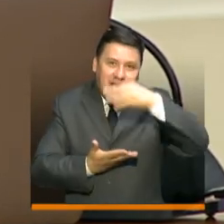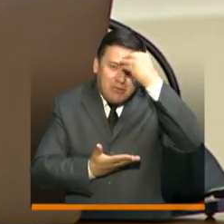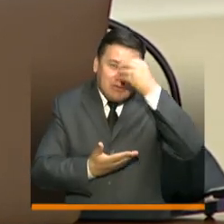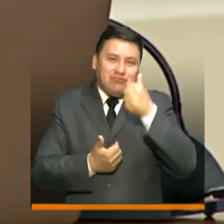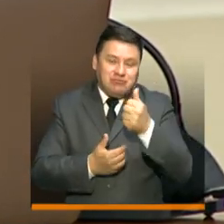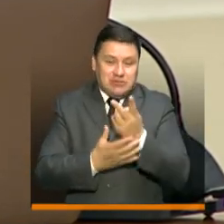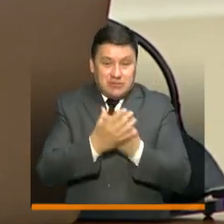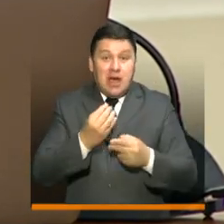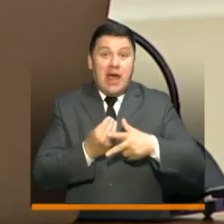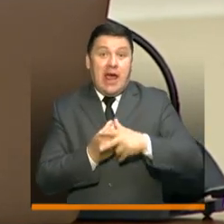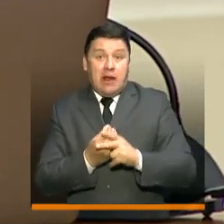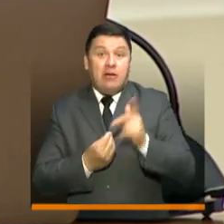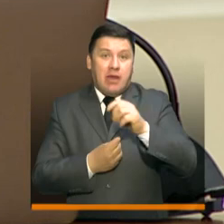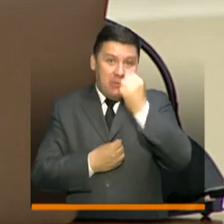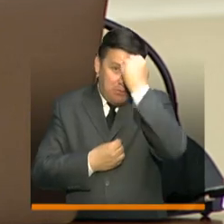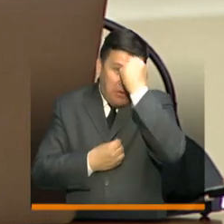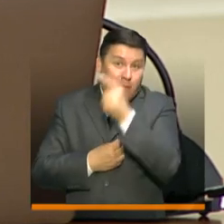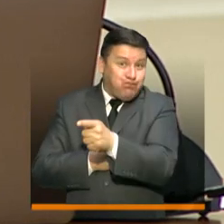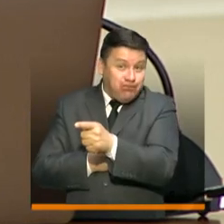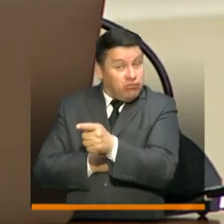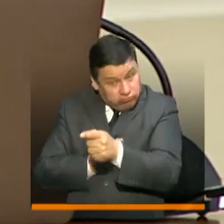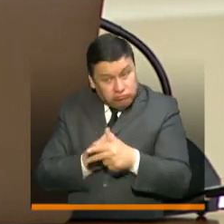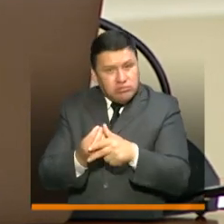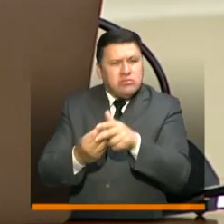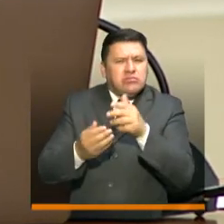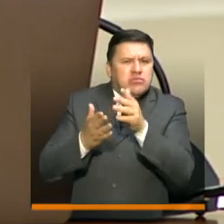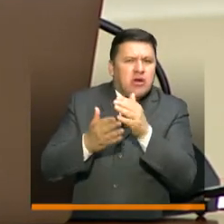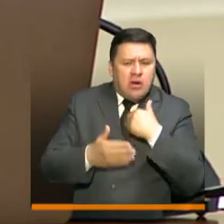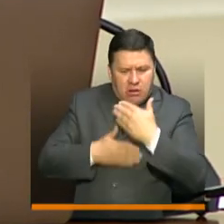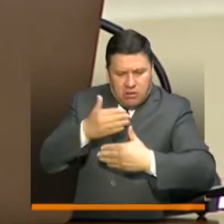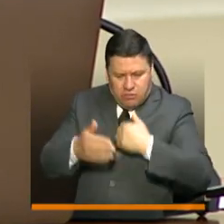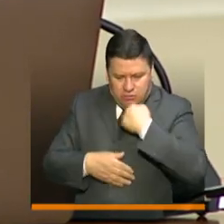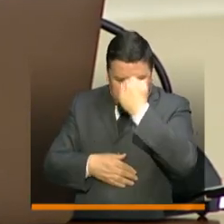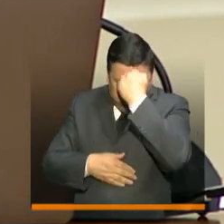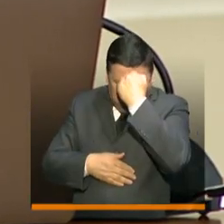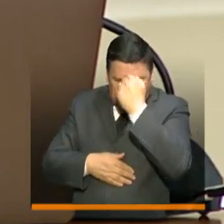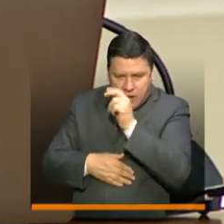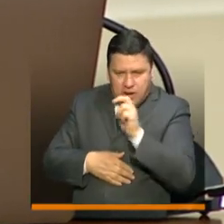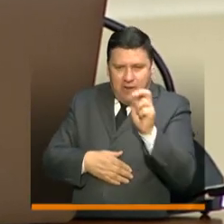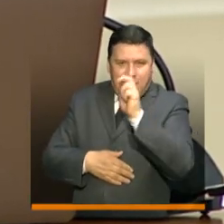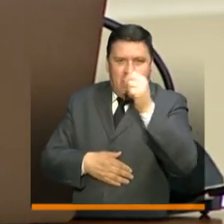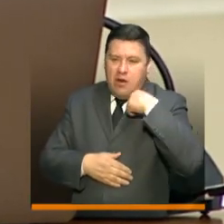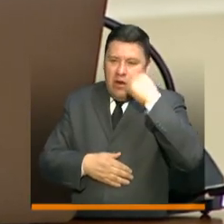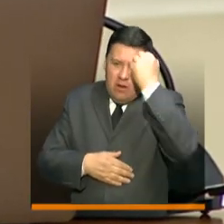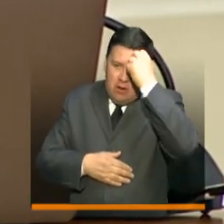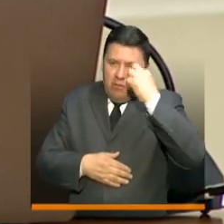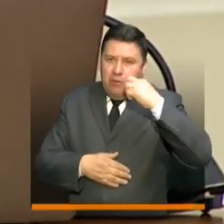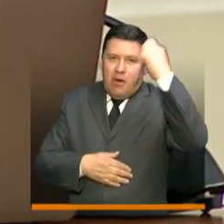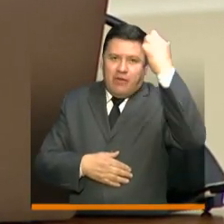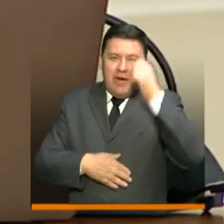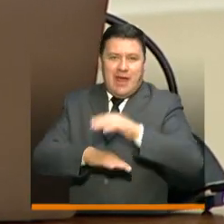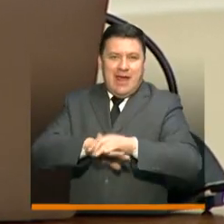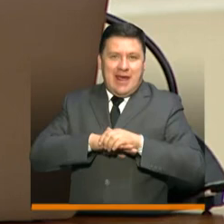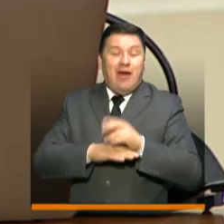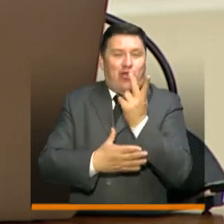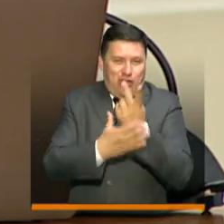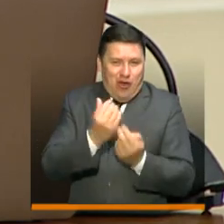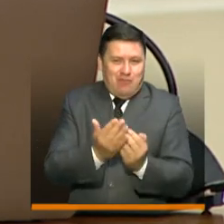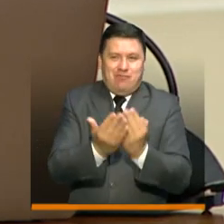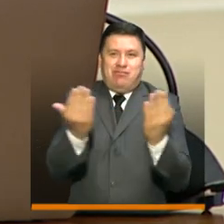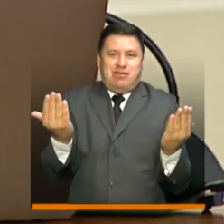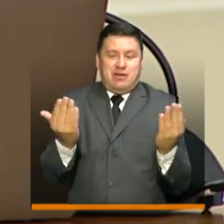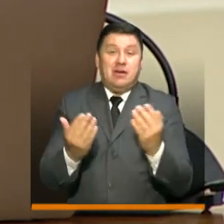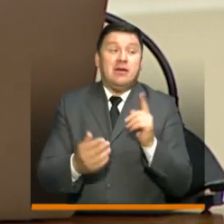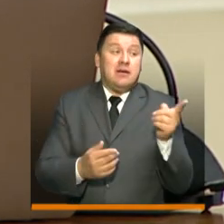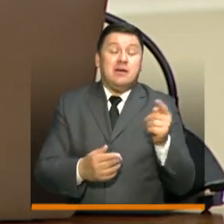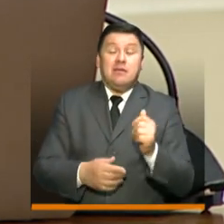tendremos herramientas también para los maestros, para poder hacer un seguimiento de cómo avanza el nivel, la proficiencia en el inglés. Y aprovecho también, presidente, así como usted